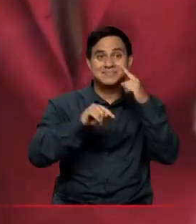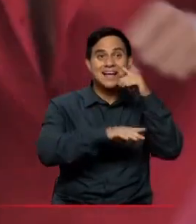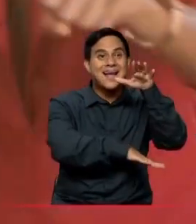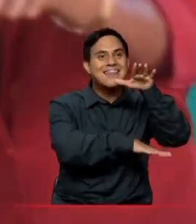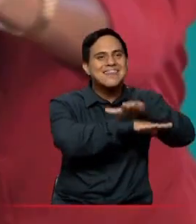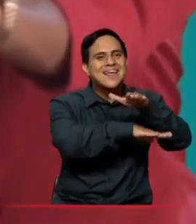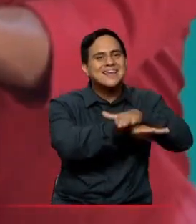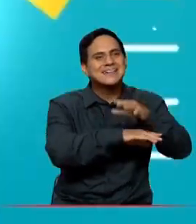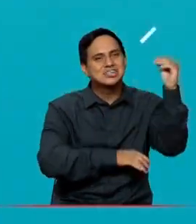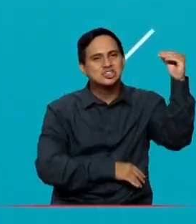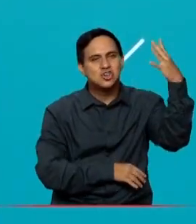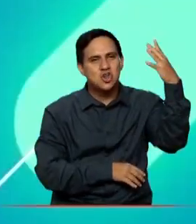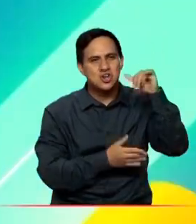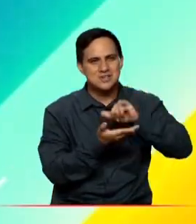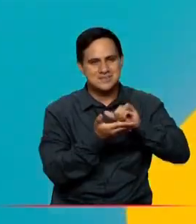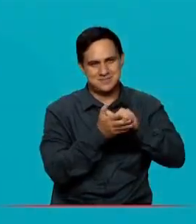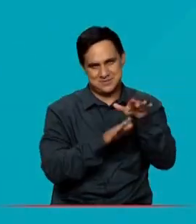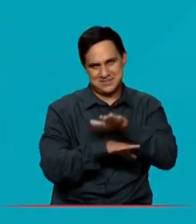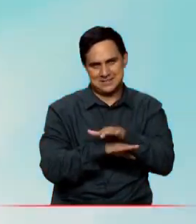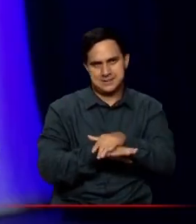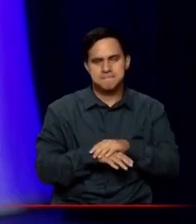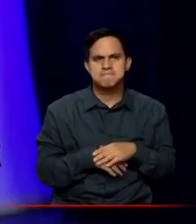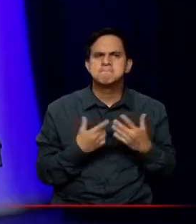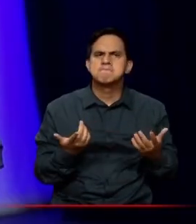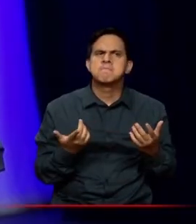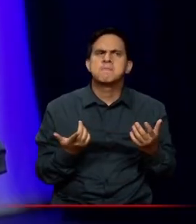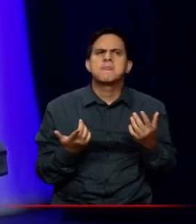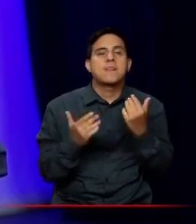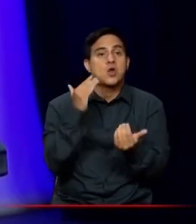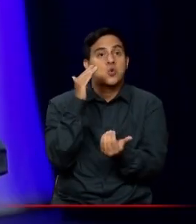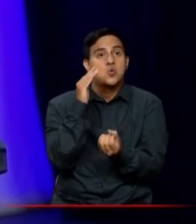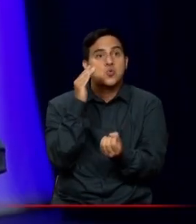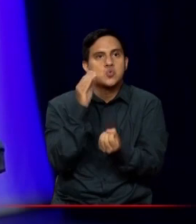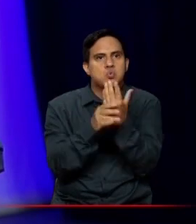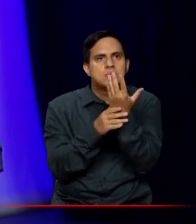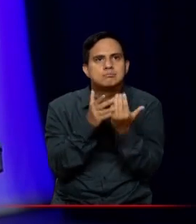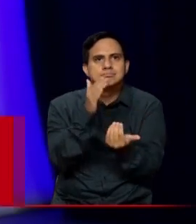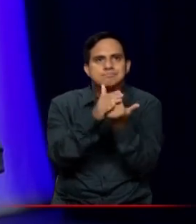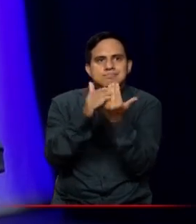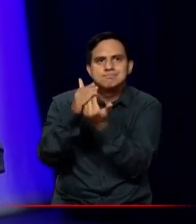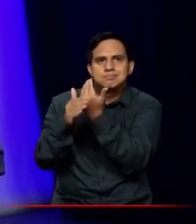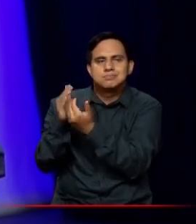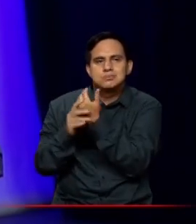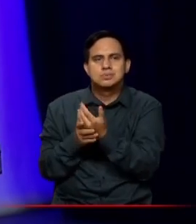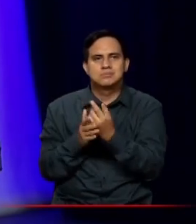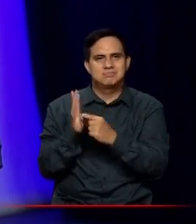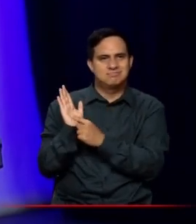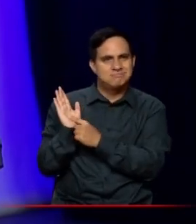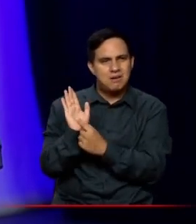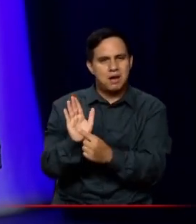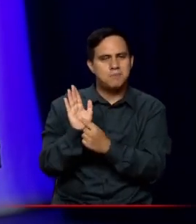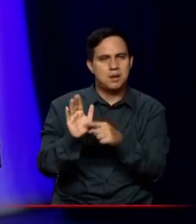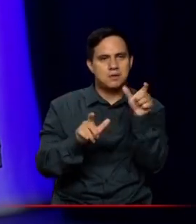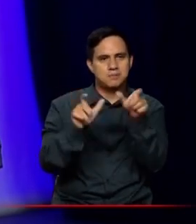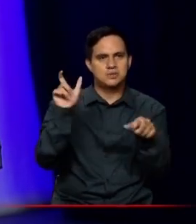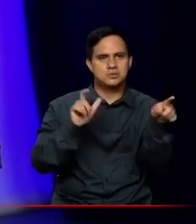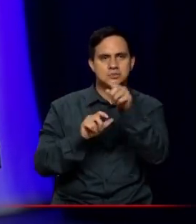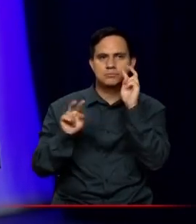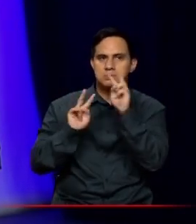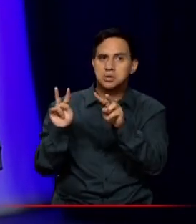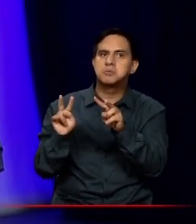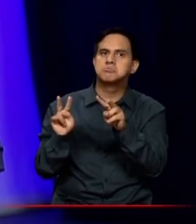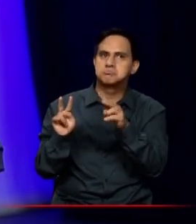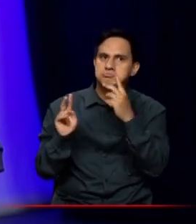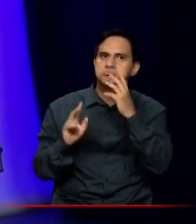vistos, regresó recargado. Los cambios y la nueva puesta en escena llamaron mucho la atención de la gente y el aplauso y la